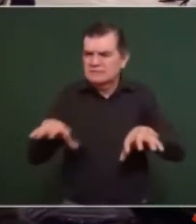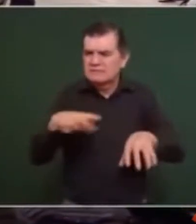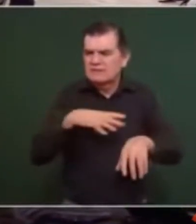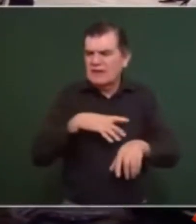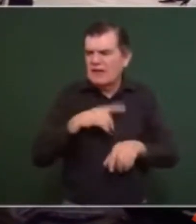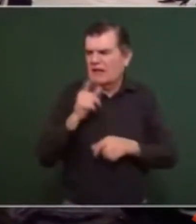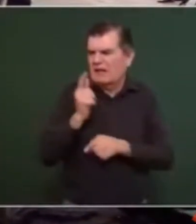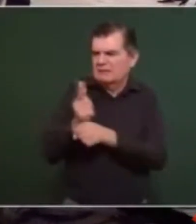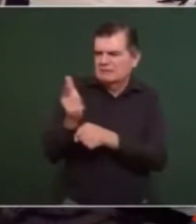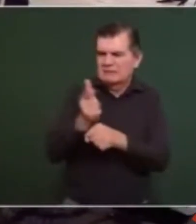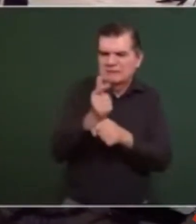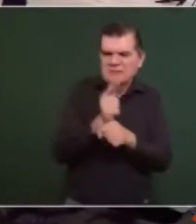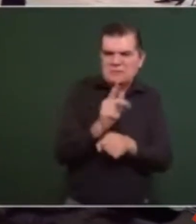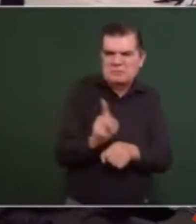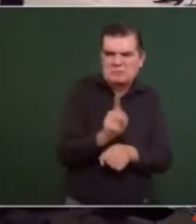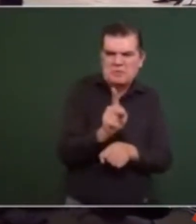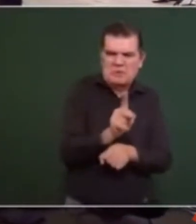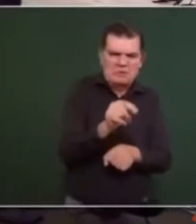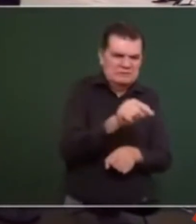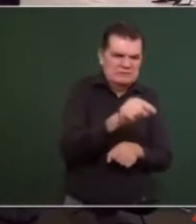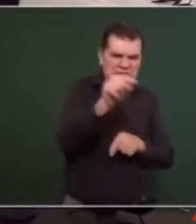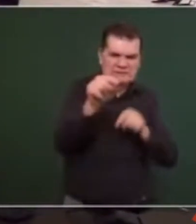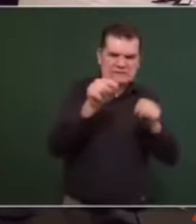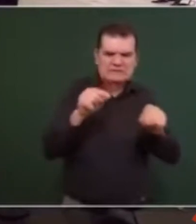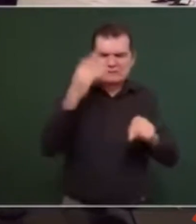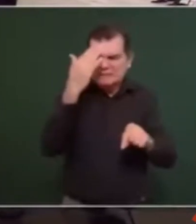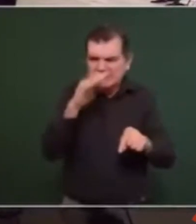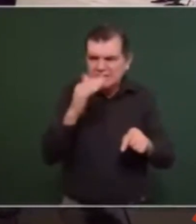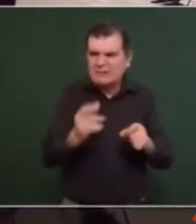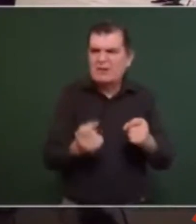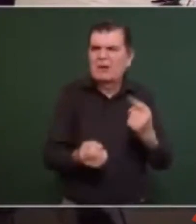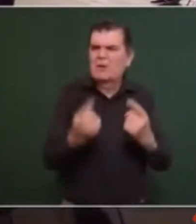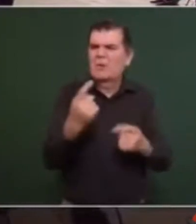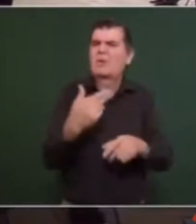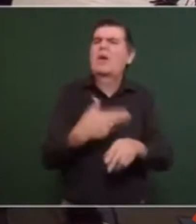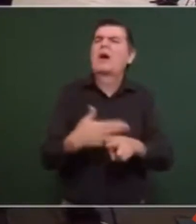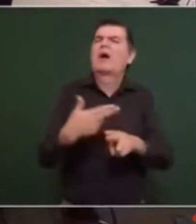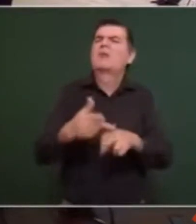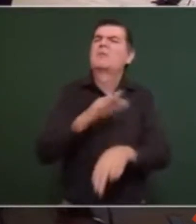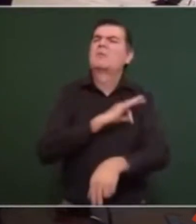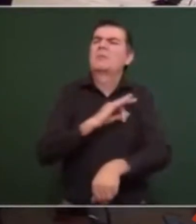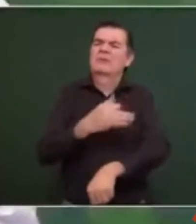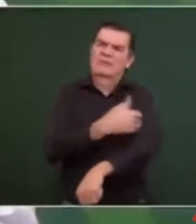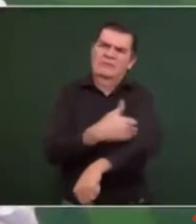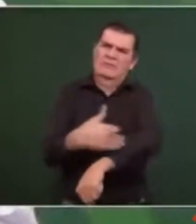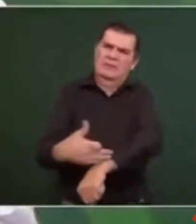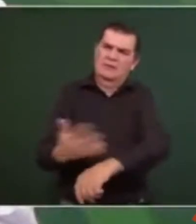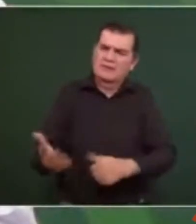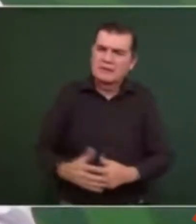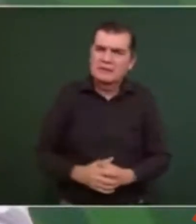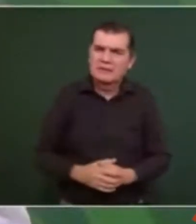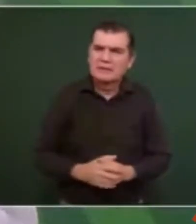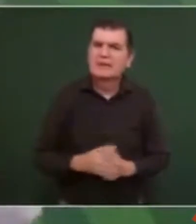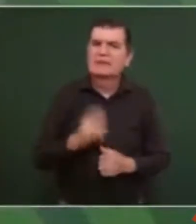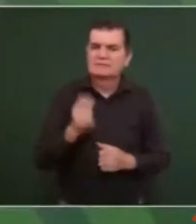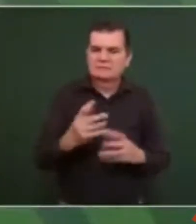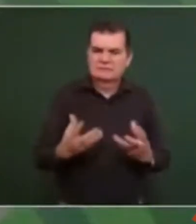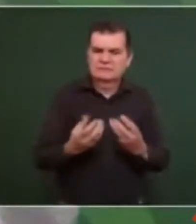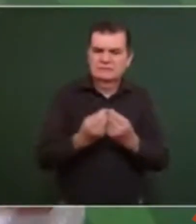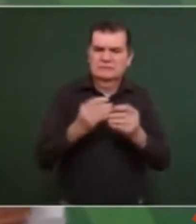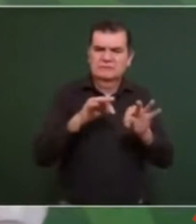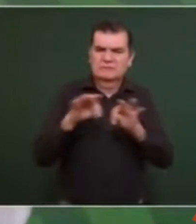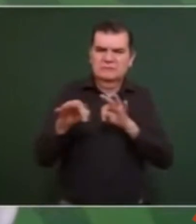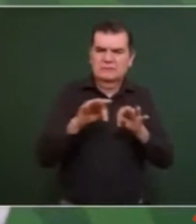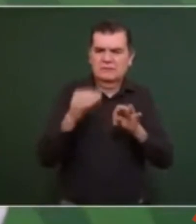en los pueblos, incluso familiares que trabajan